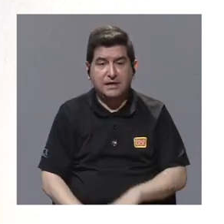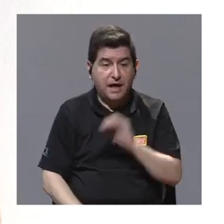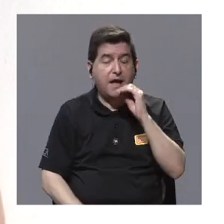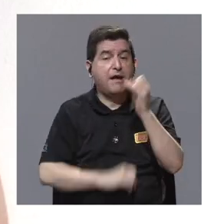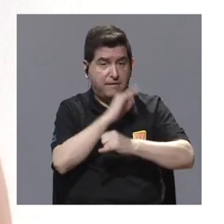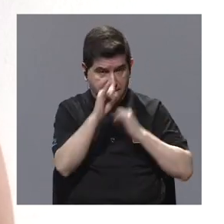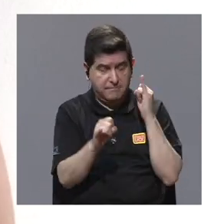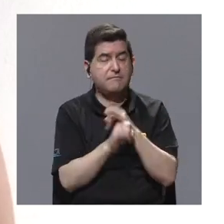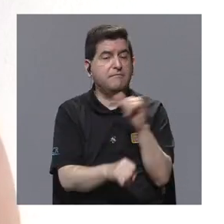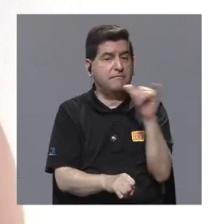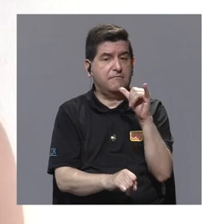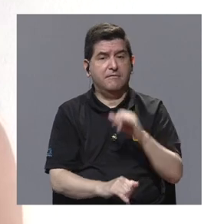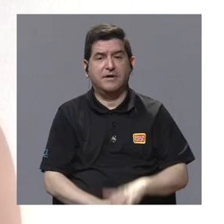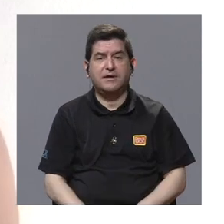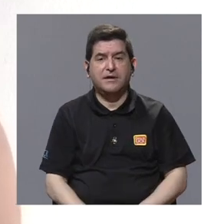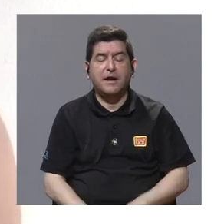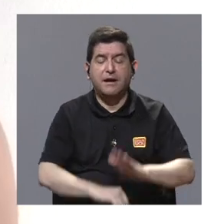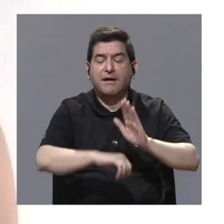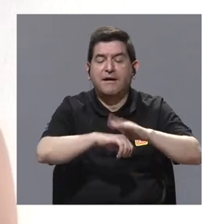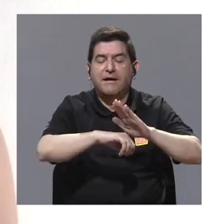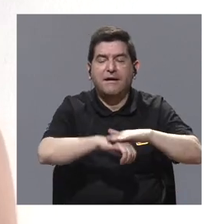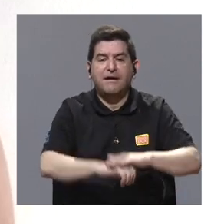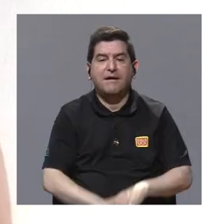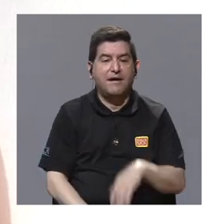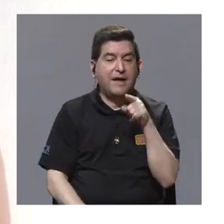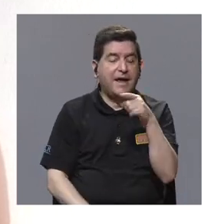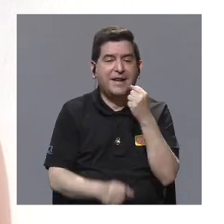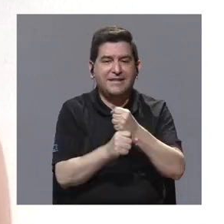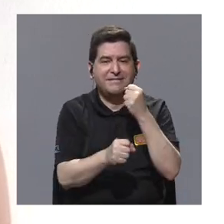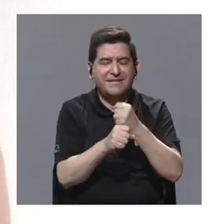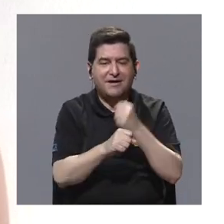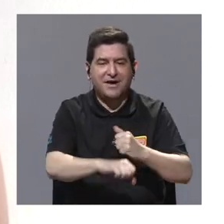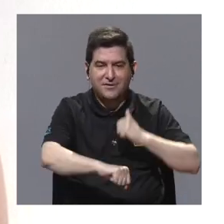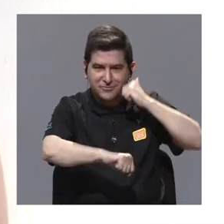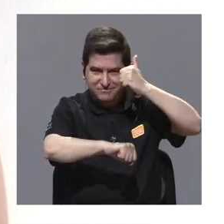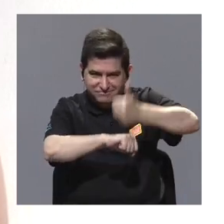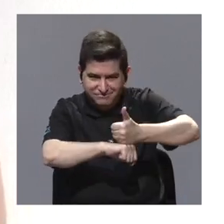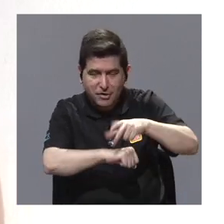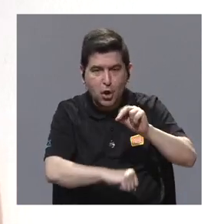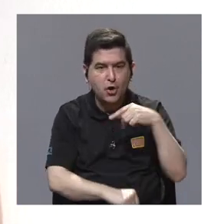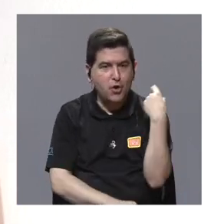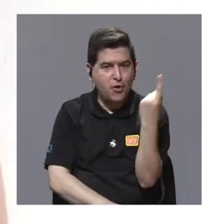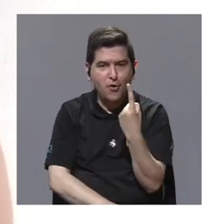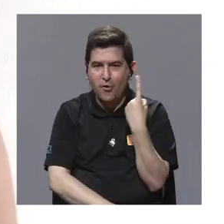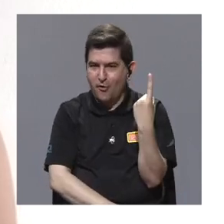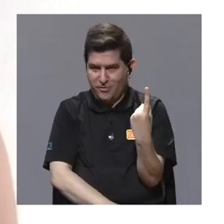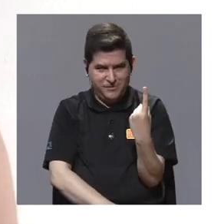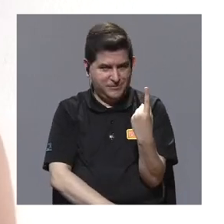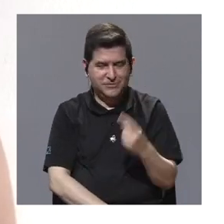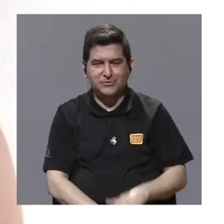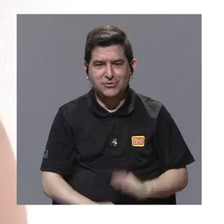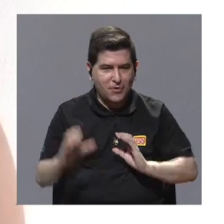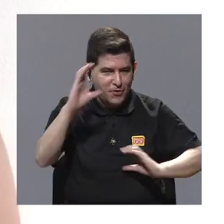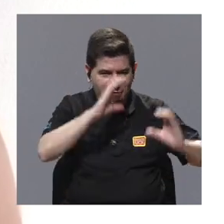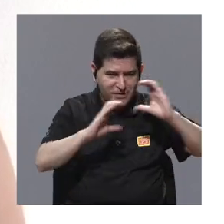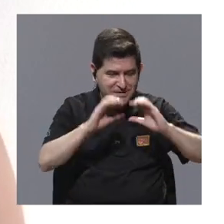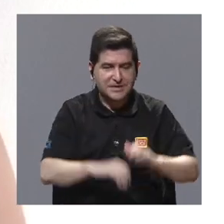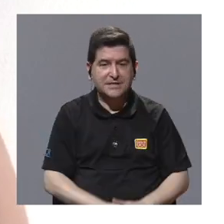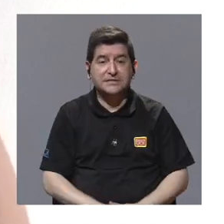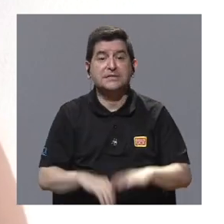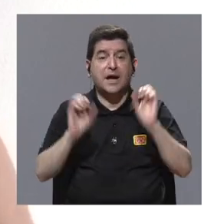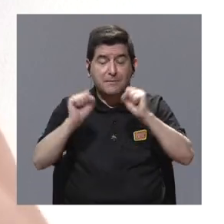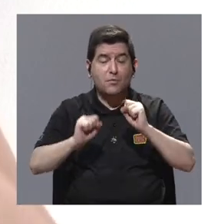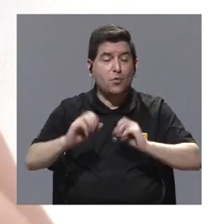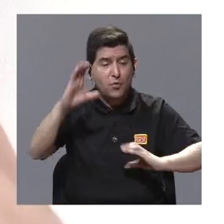internacional que permitan ubicar su trabajo no solamente en la ciencia como tal, sino